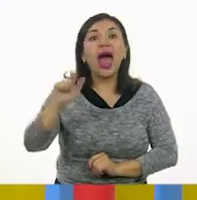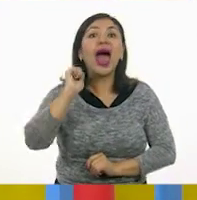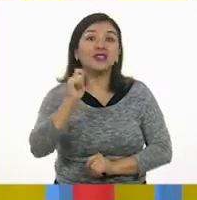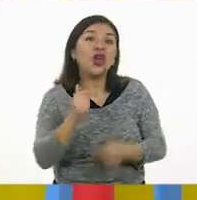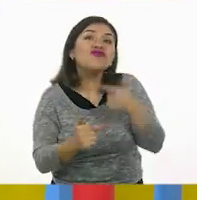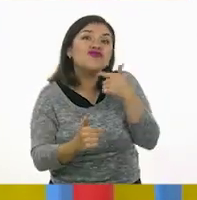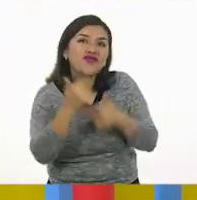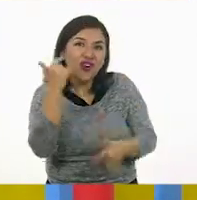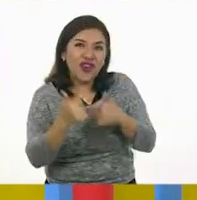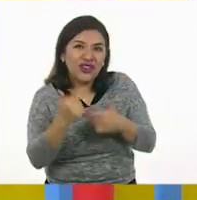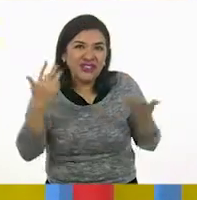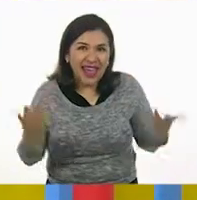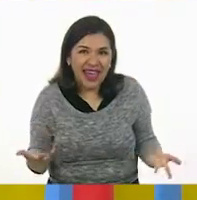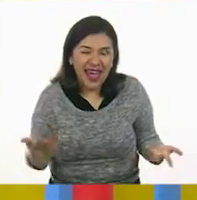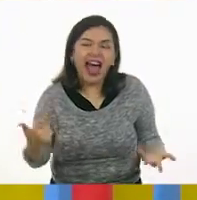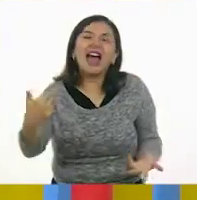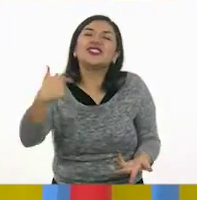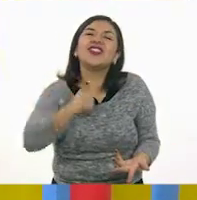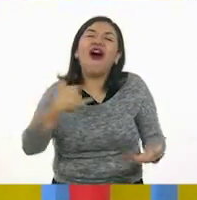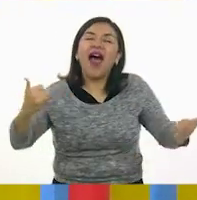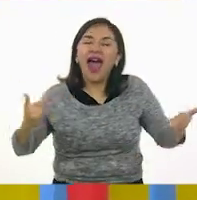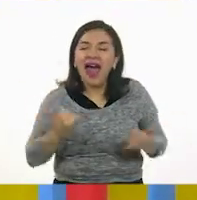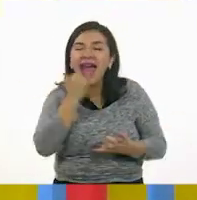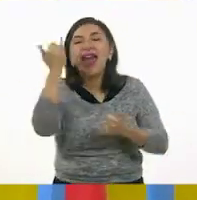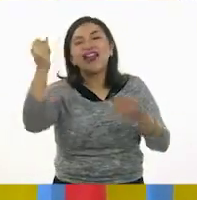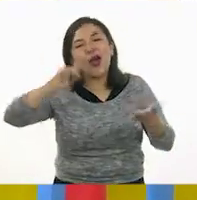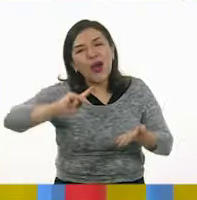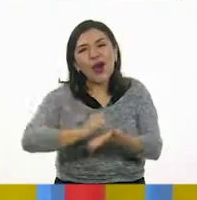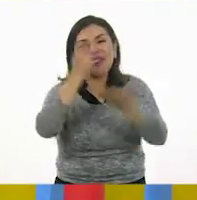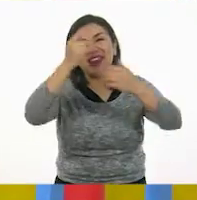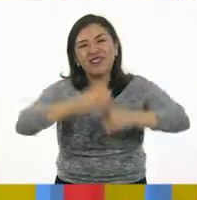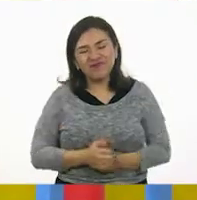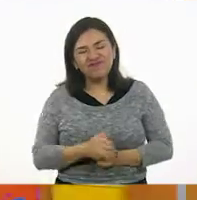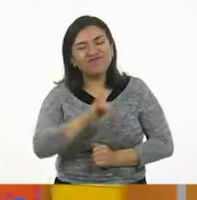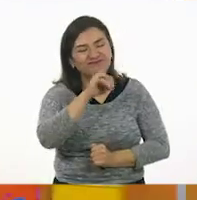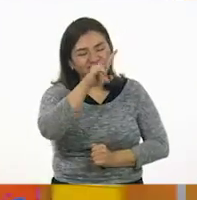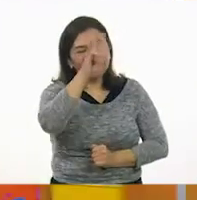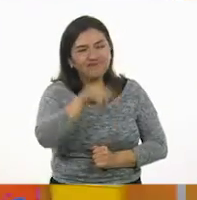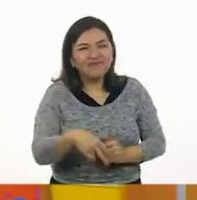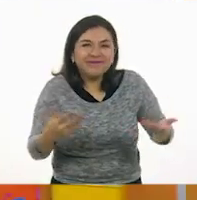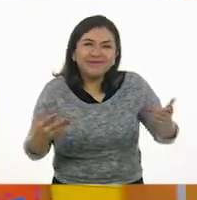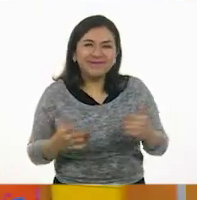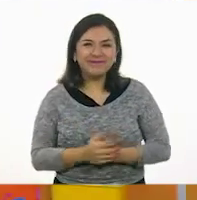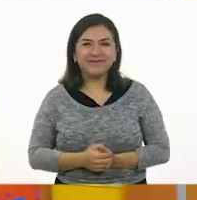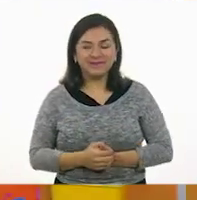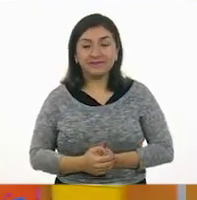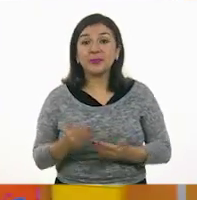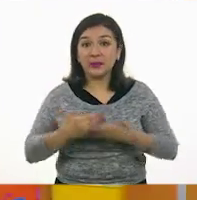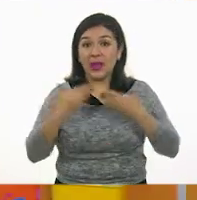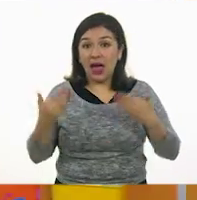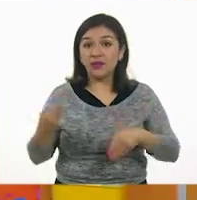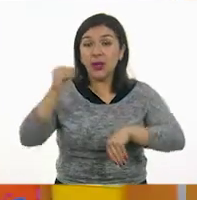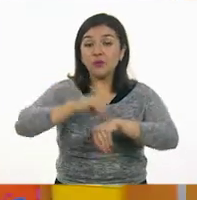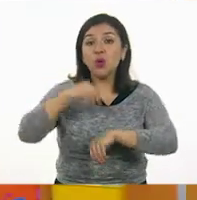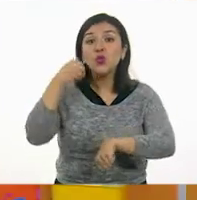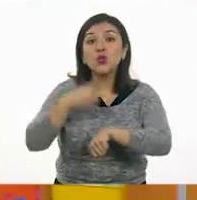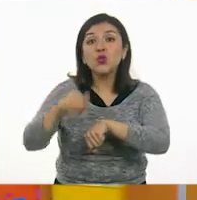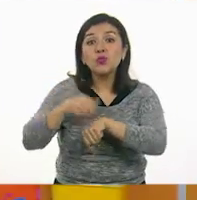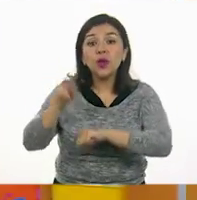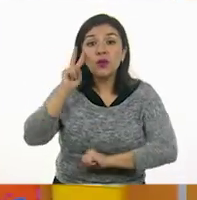que yo me equivoqué otra vez. Creo que sí. Vamos a poner entonces el número